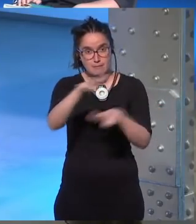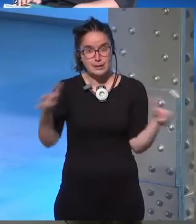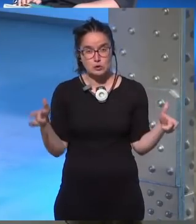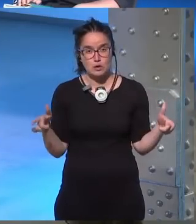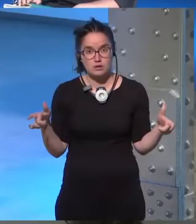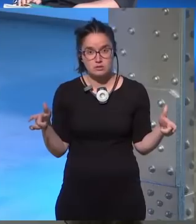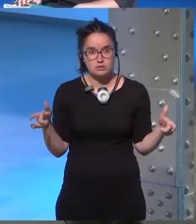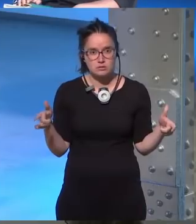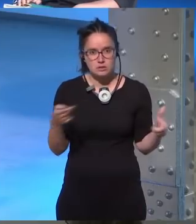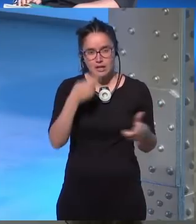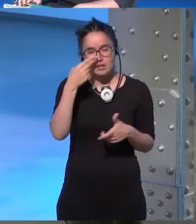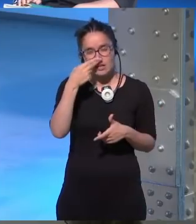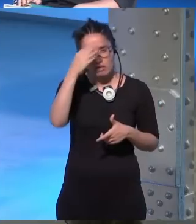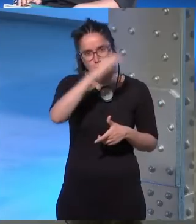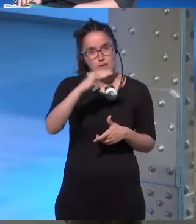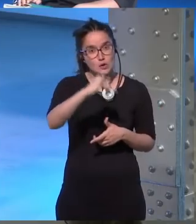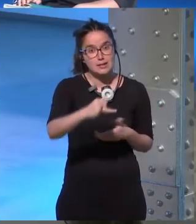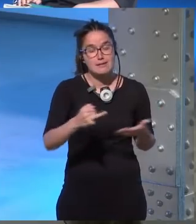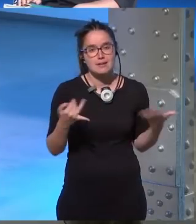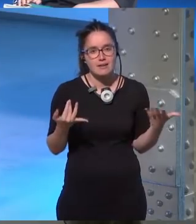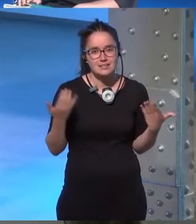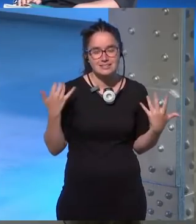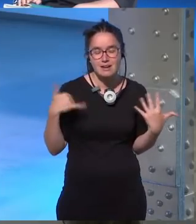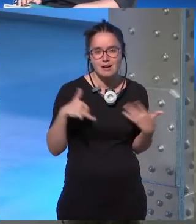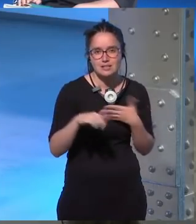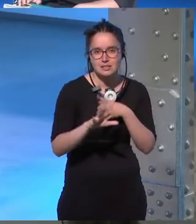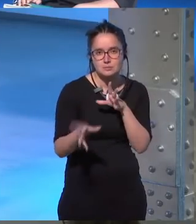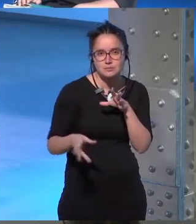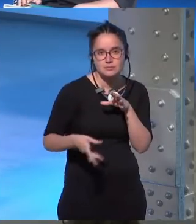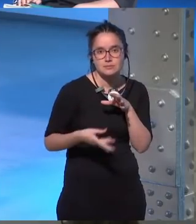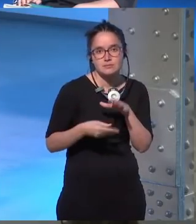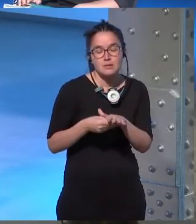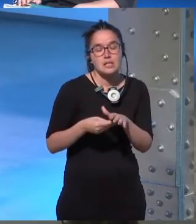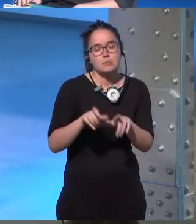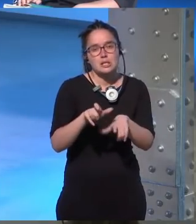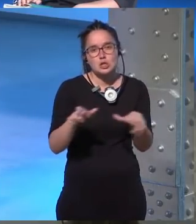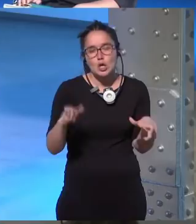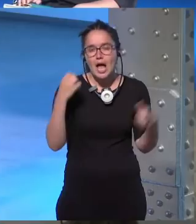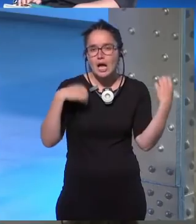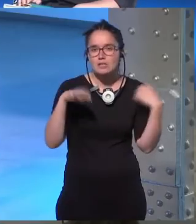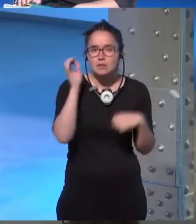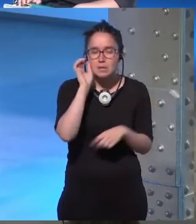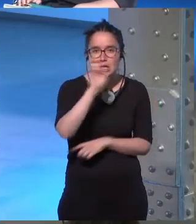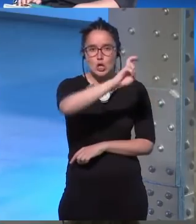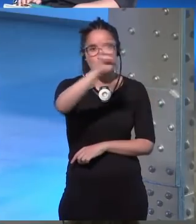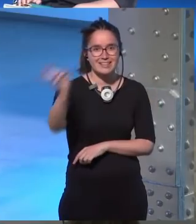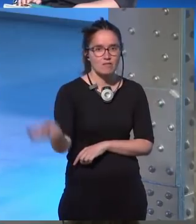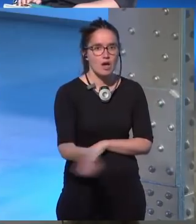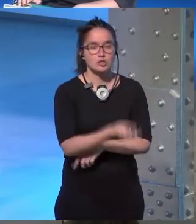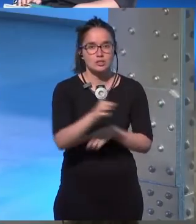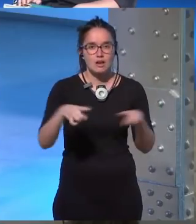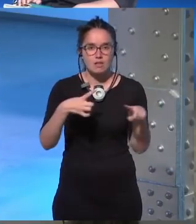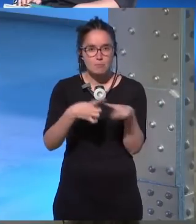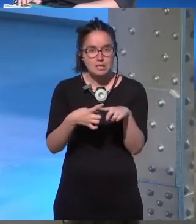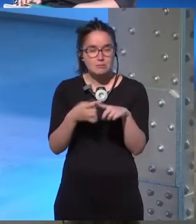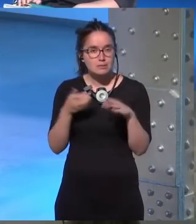tengan intereses científicos y que ya incluyen más personajes femeninos más personajes diversos y que además